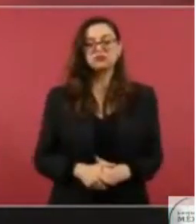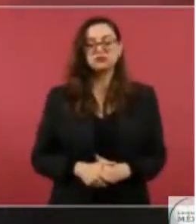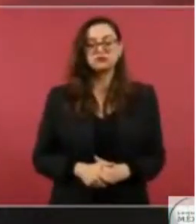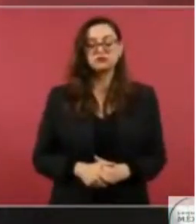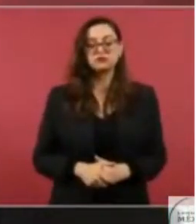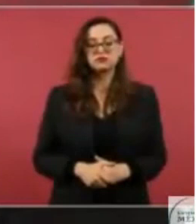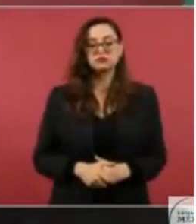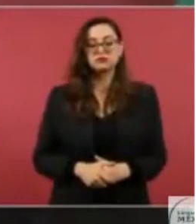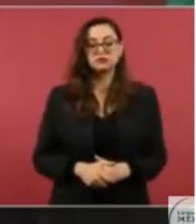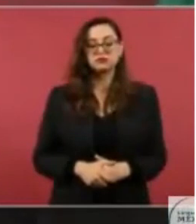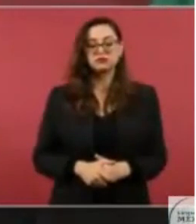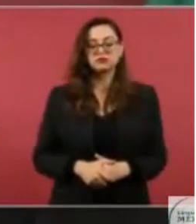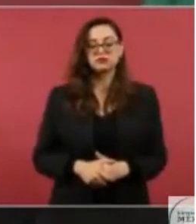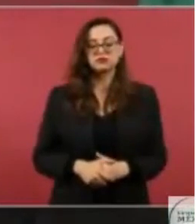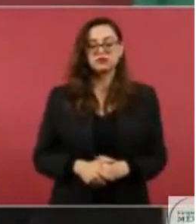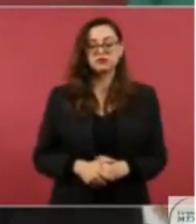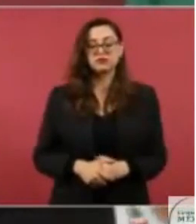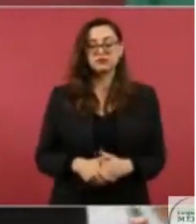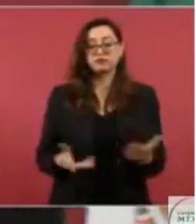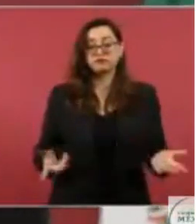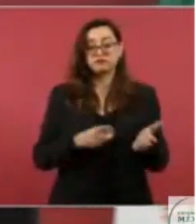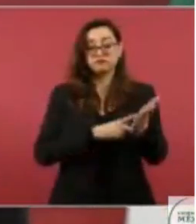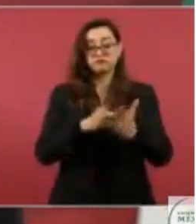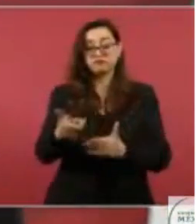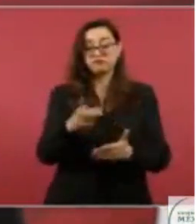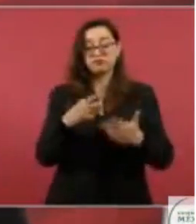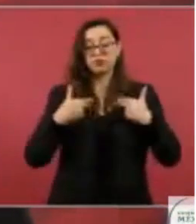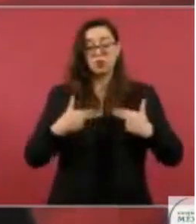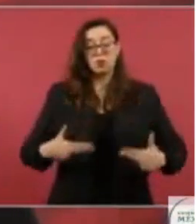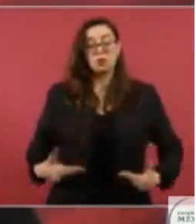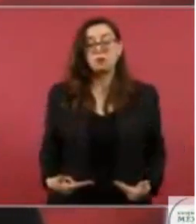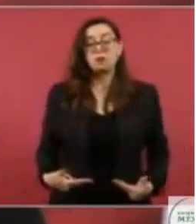Y el principal derecho humano es el derecho a la vida.